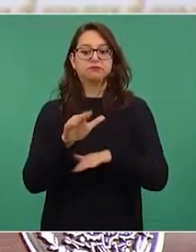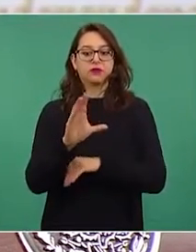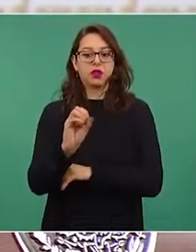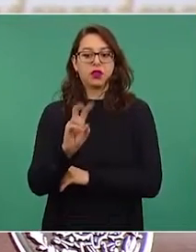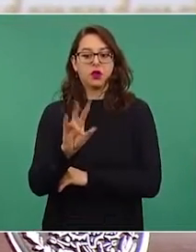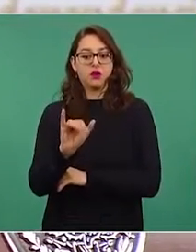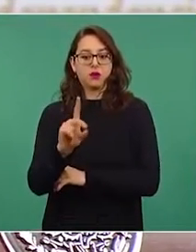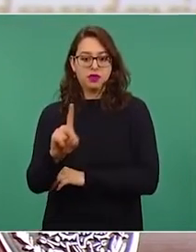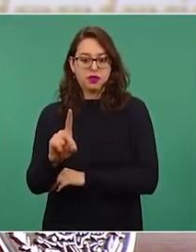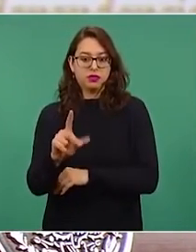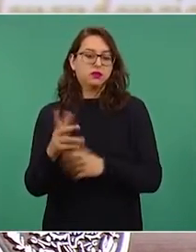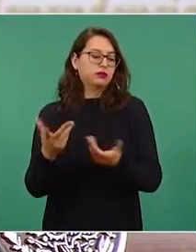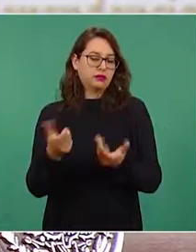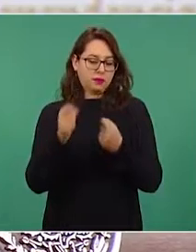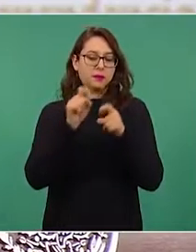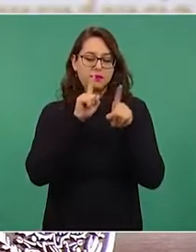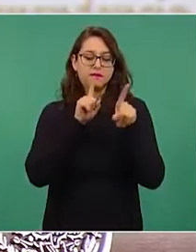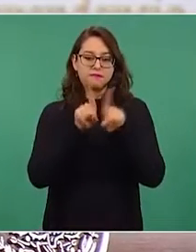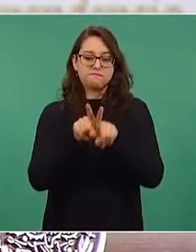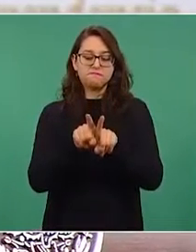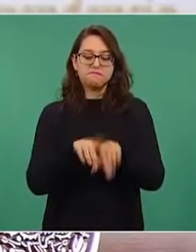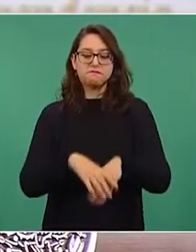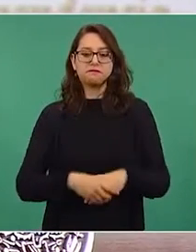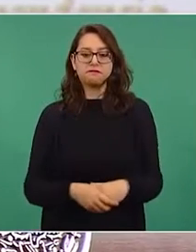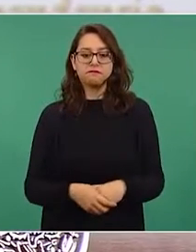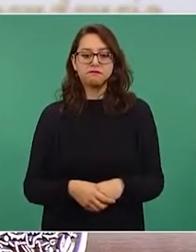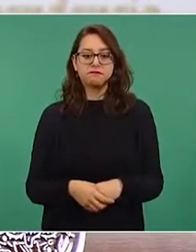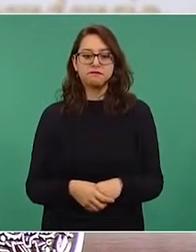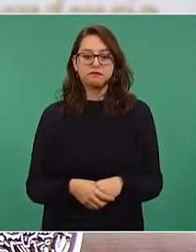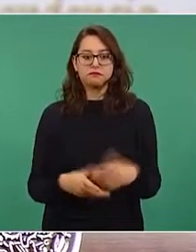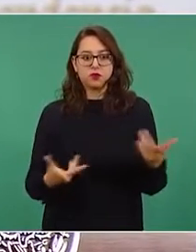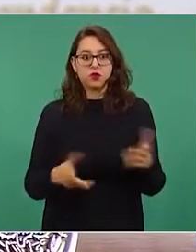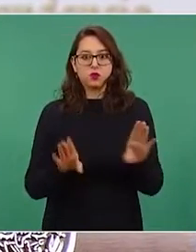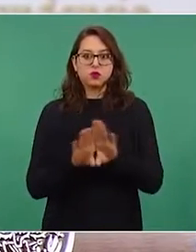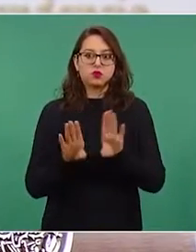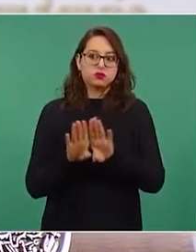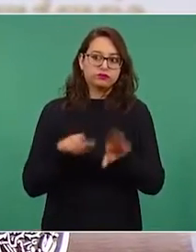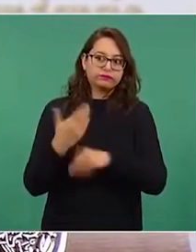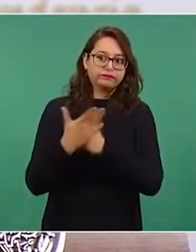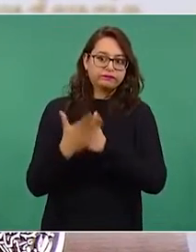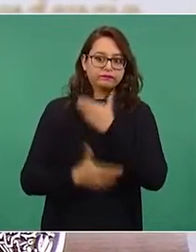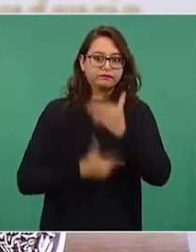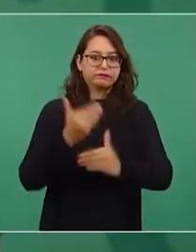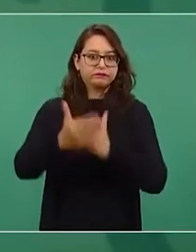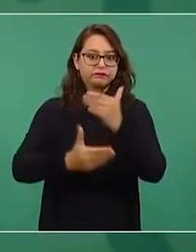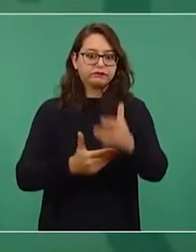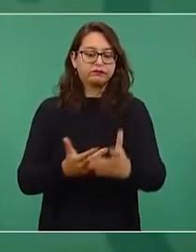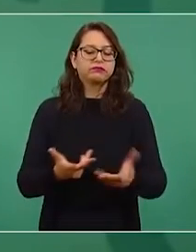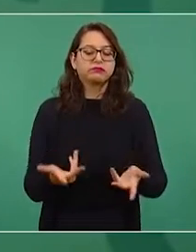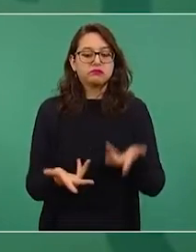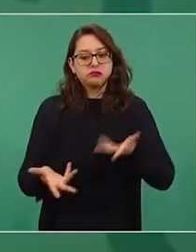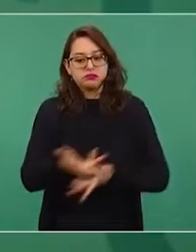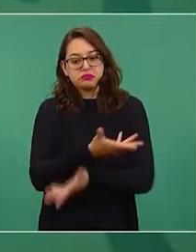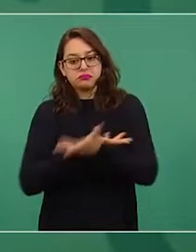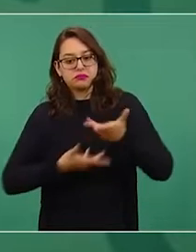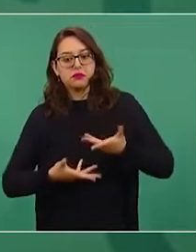para enfrentar la pandemia. Entonces,